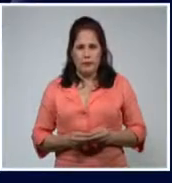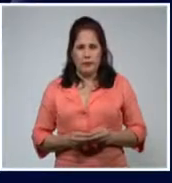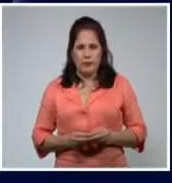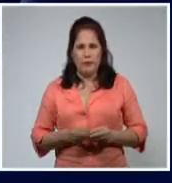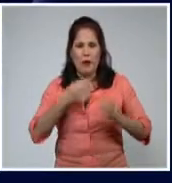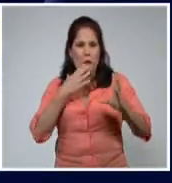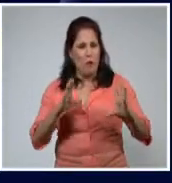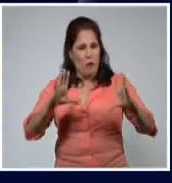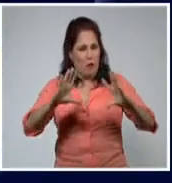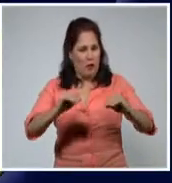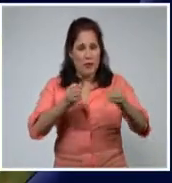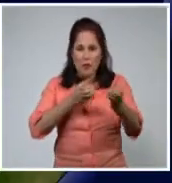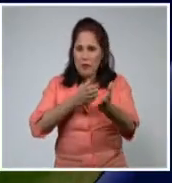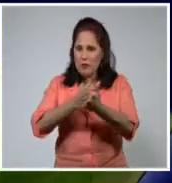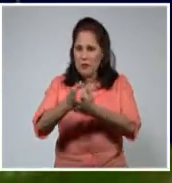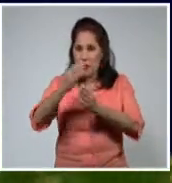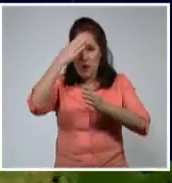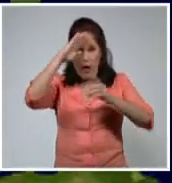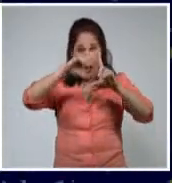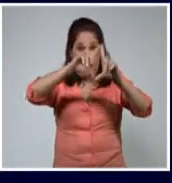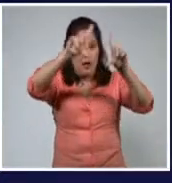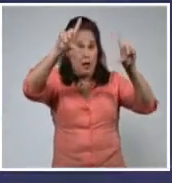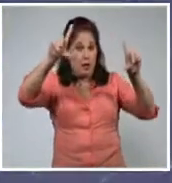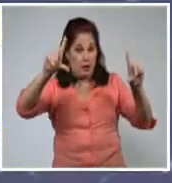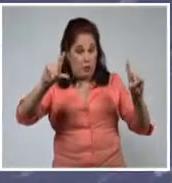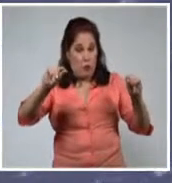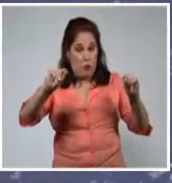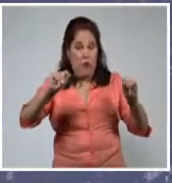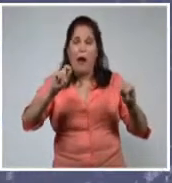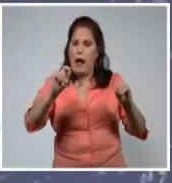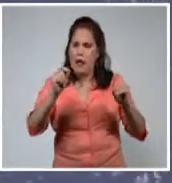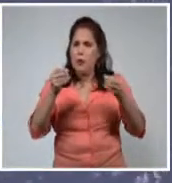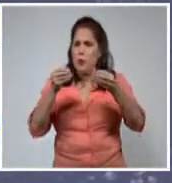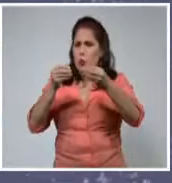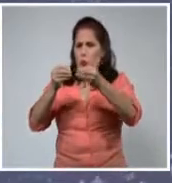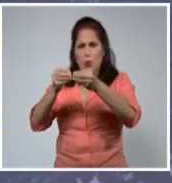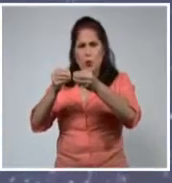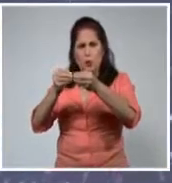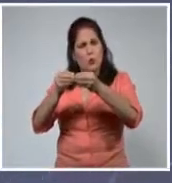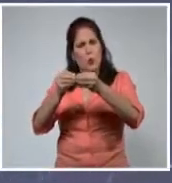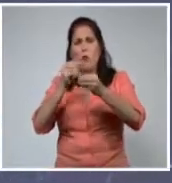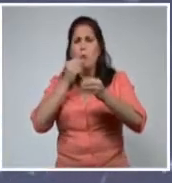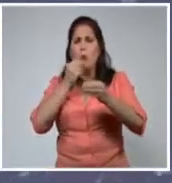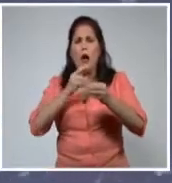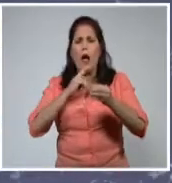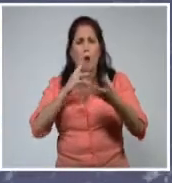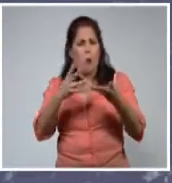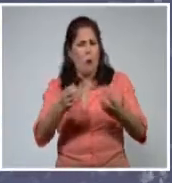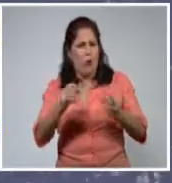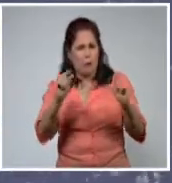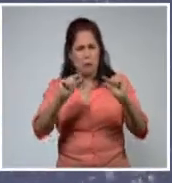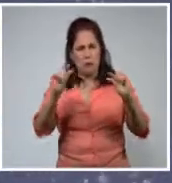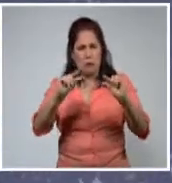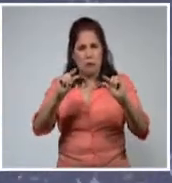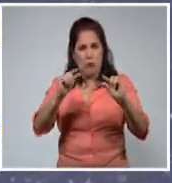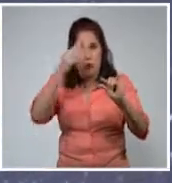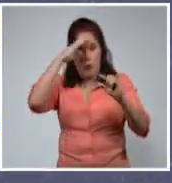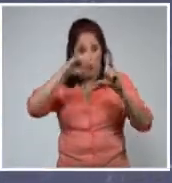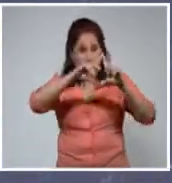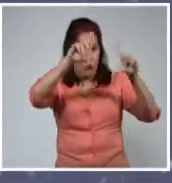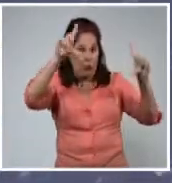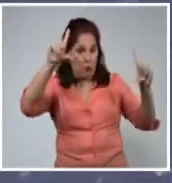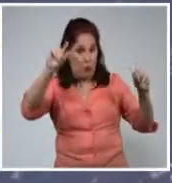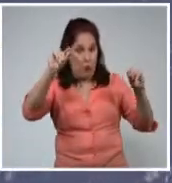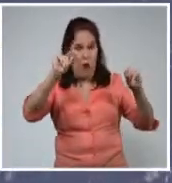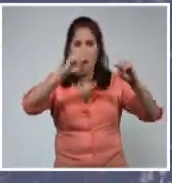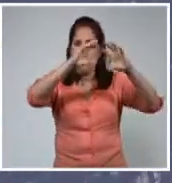Buenas noches, continúa sobre Cuba la influencia de altas presiones, lo que combinado con bajo contenido de humedad en gran parte de la atmósfera está produciendo muy